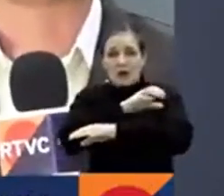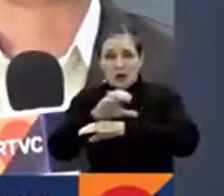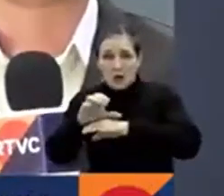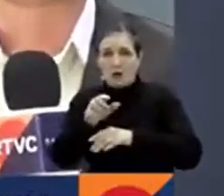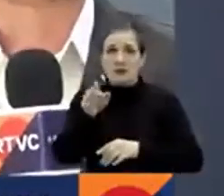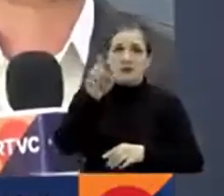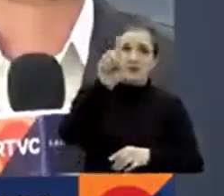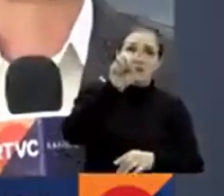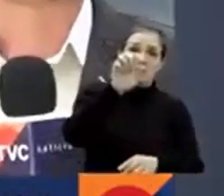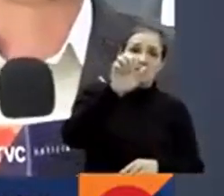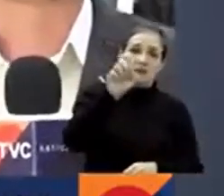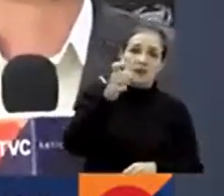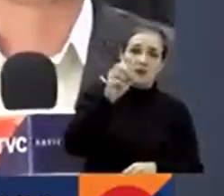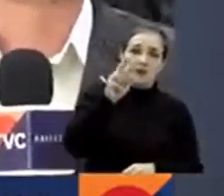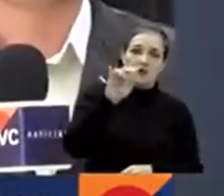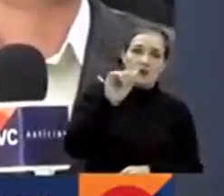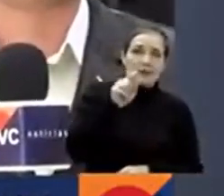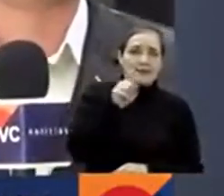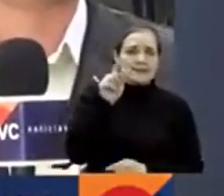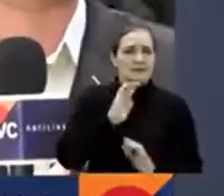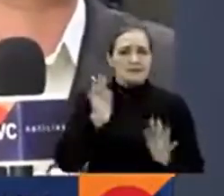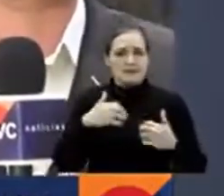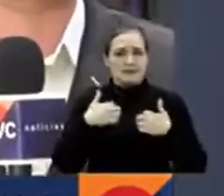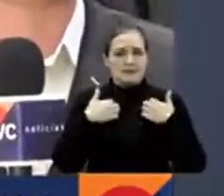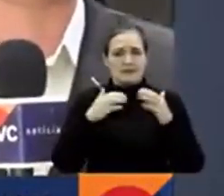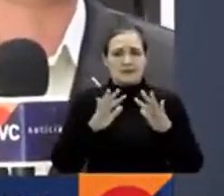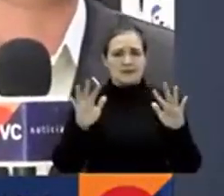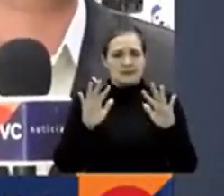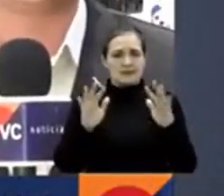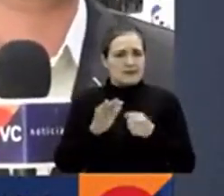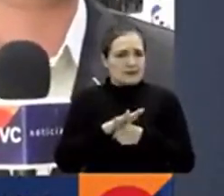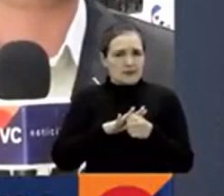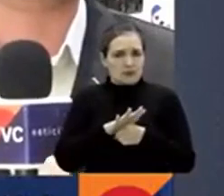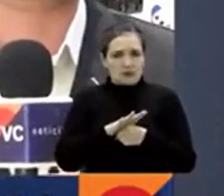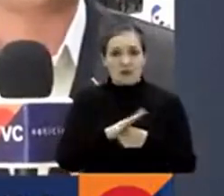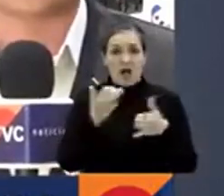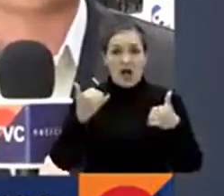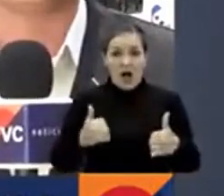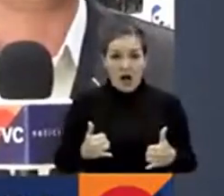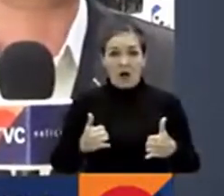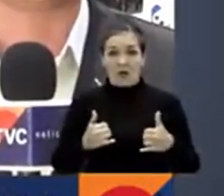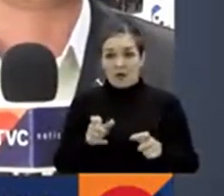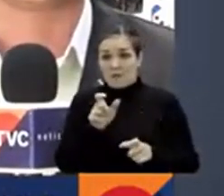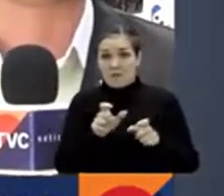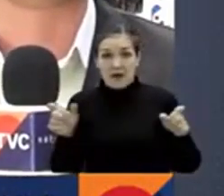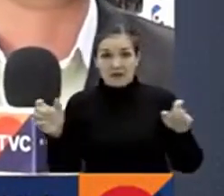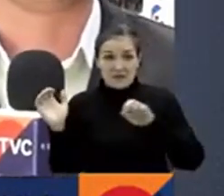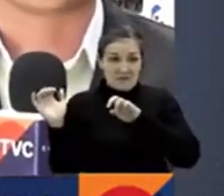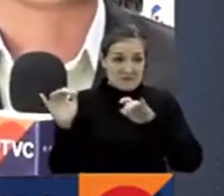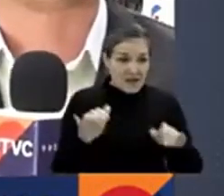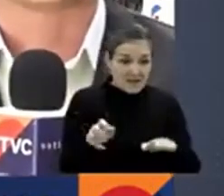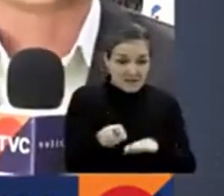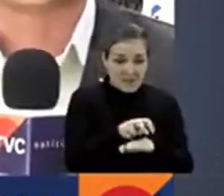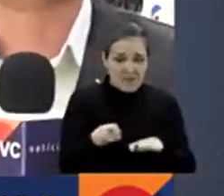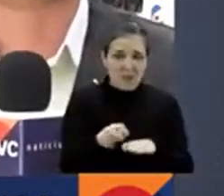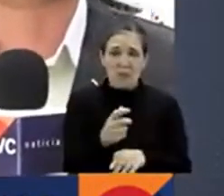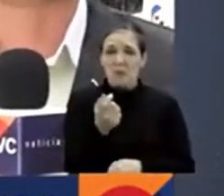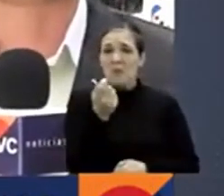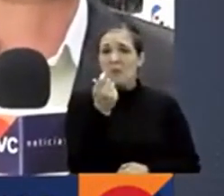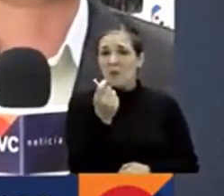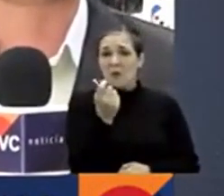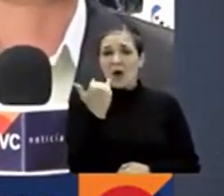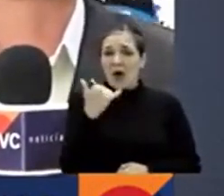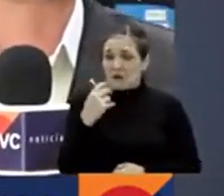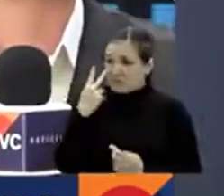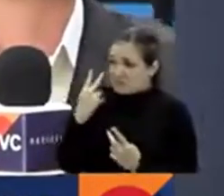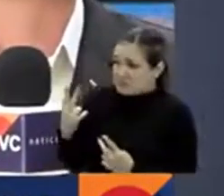Segovia, en el nordeste del departamento de Antioquia. La situación ha disminuido, la afluencia de viajeros ha disminuido casi en un